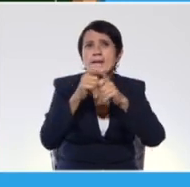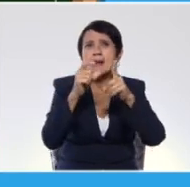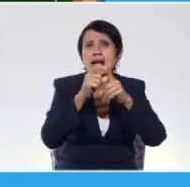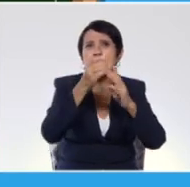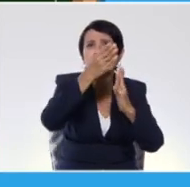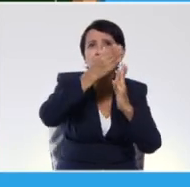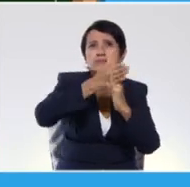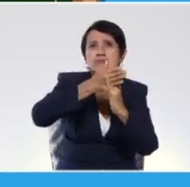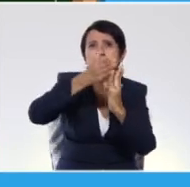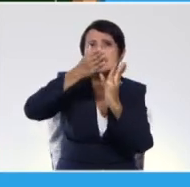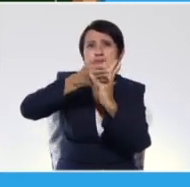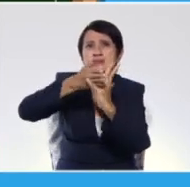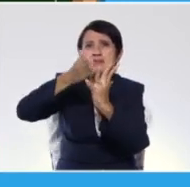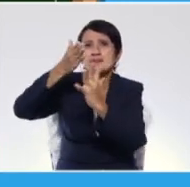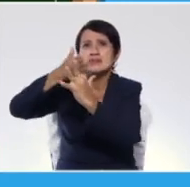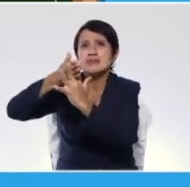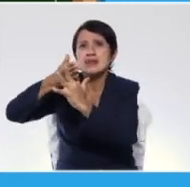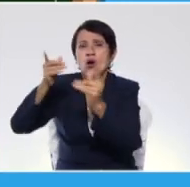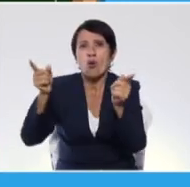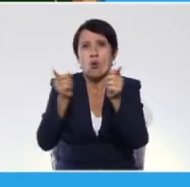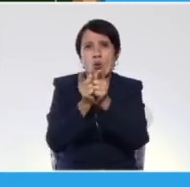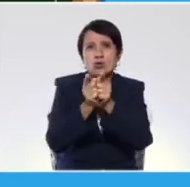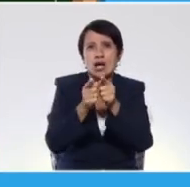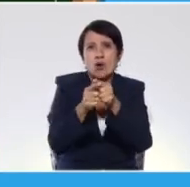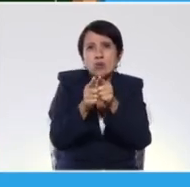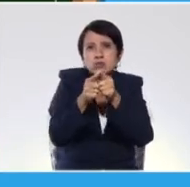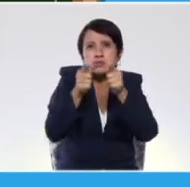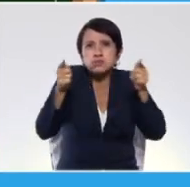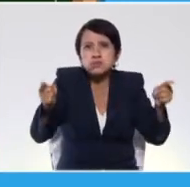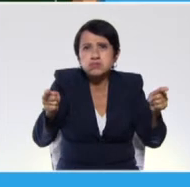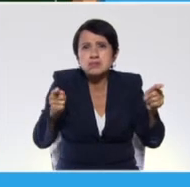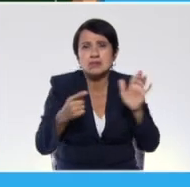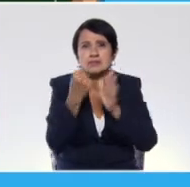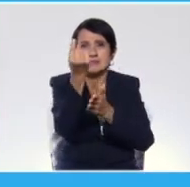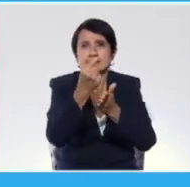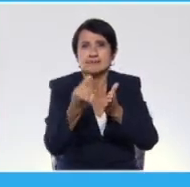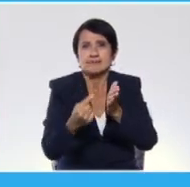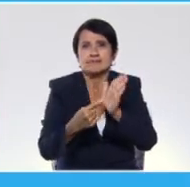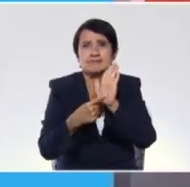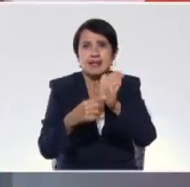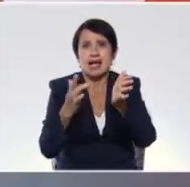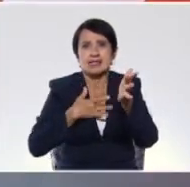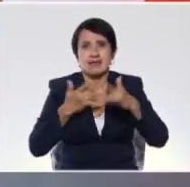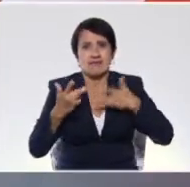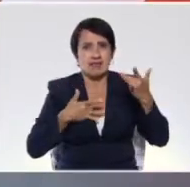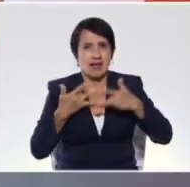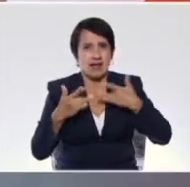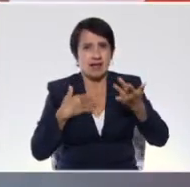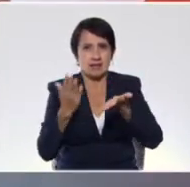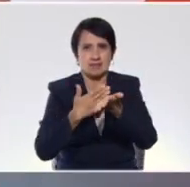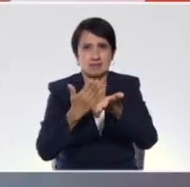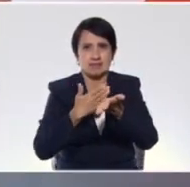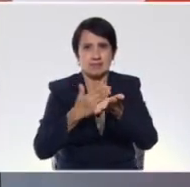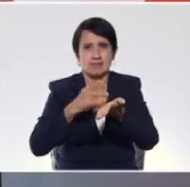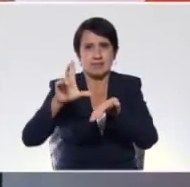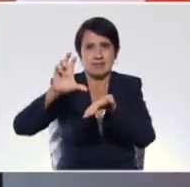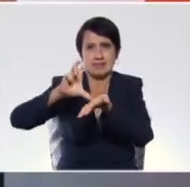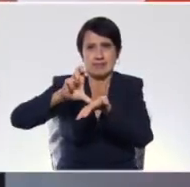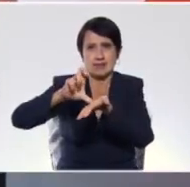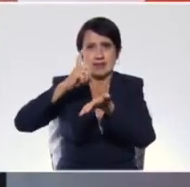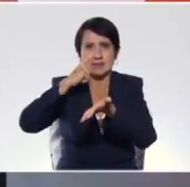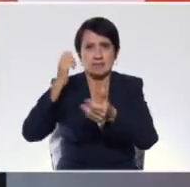e indica si son palabras largas o cortas, ilustra la actividad. Y recuerden que en la colección Bicentenario podemos conseguir